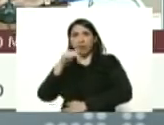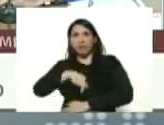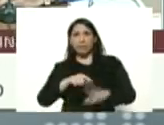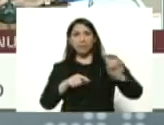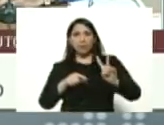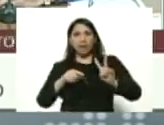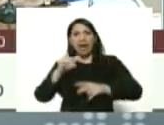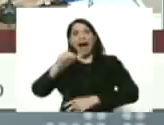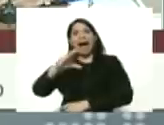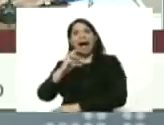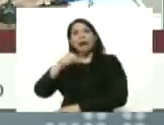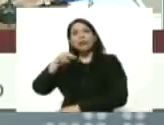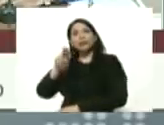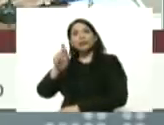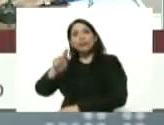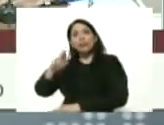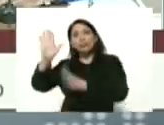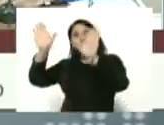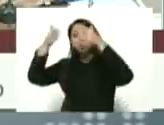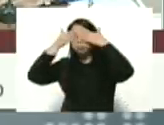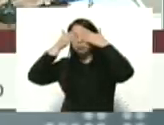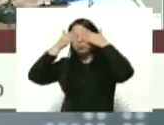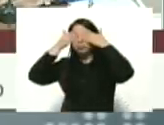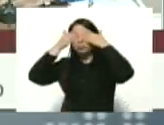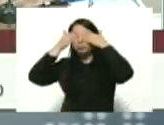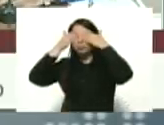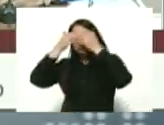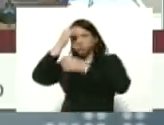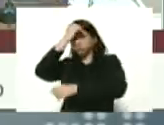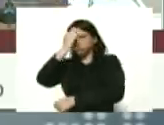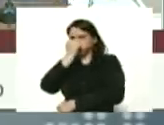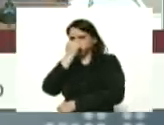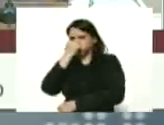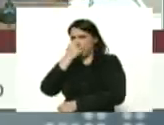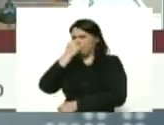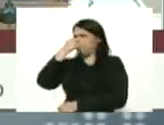los ojos bandidos miserables